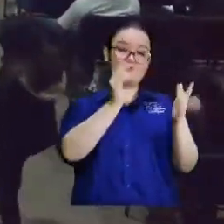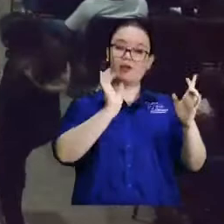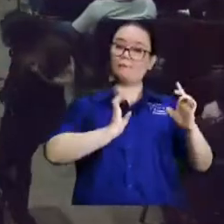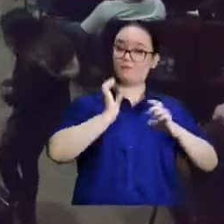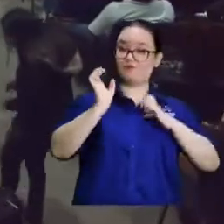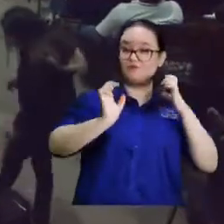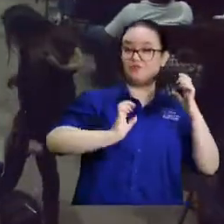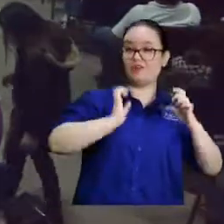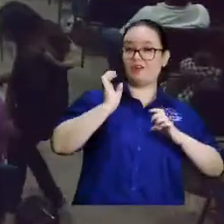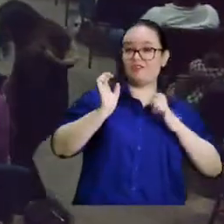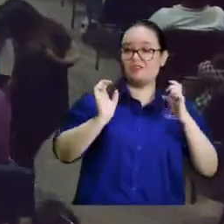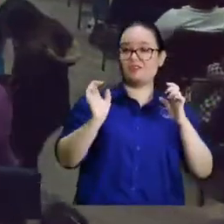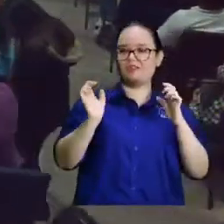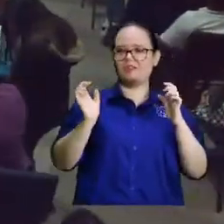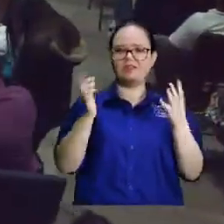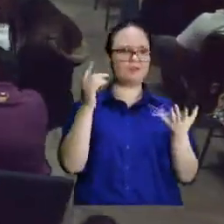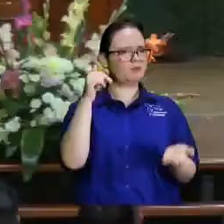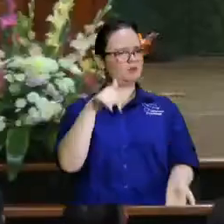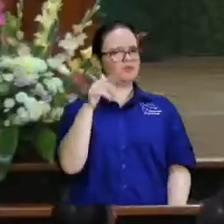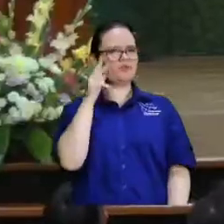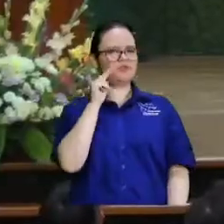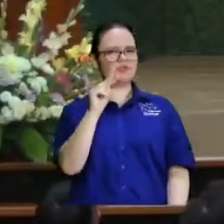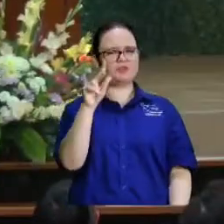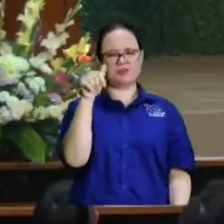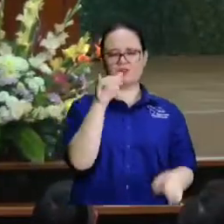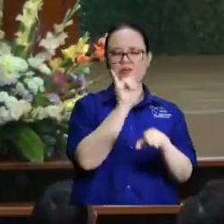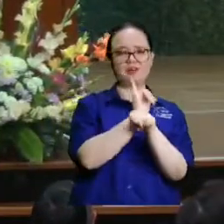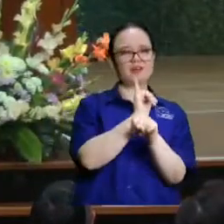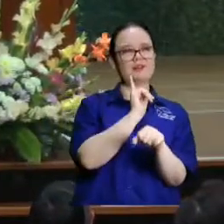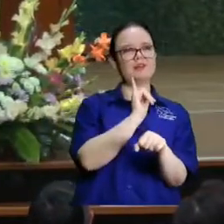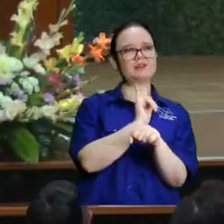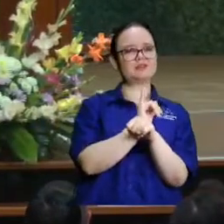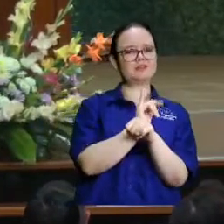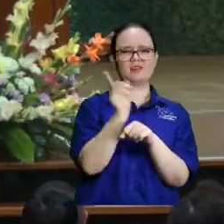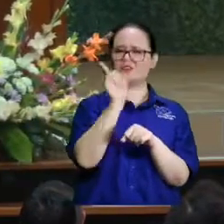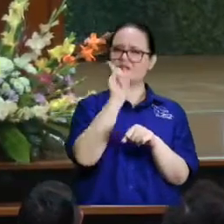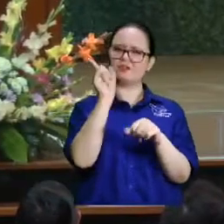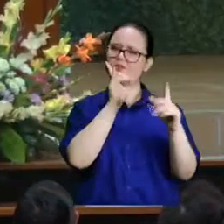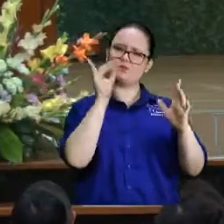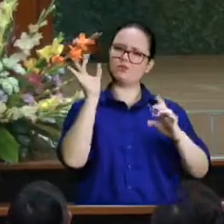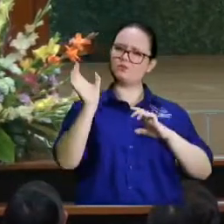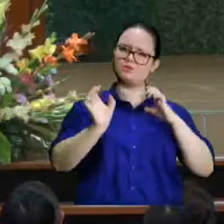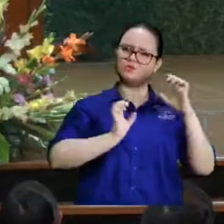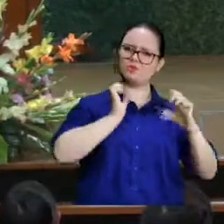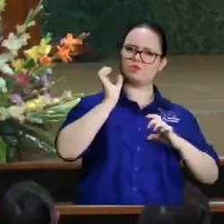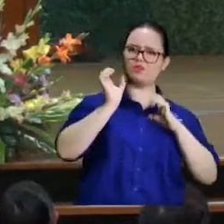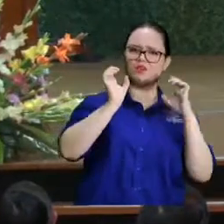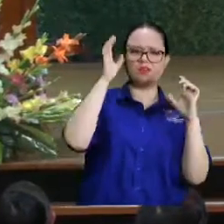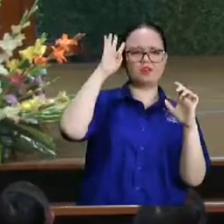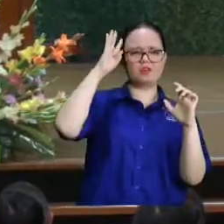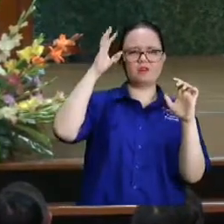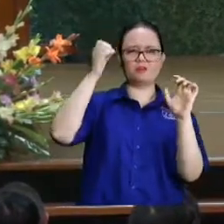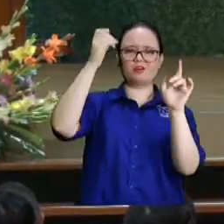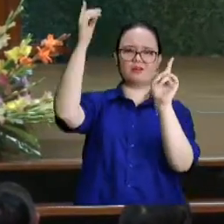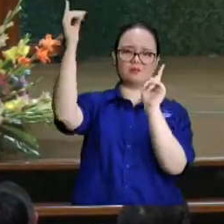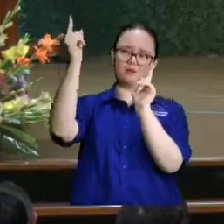Yo veo que en la iglesia del Señor Jesucristo hay un montón de gente que no está emocionada con que se va a casar.